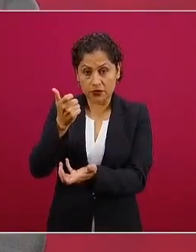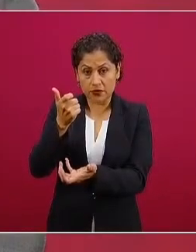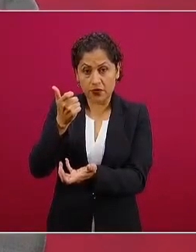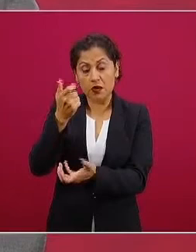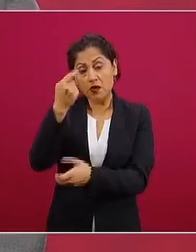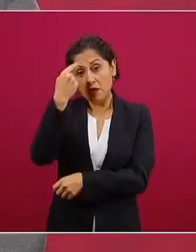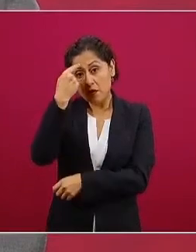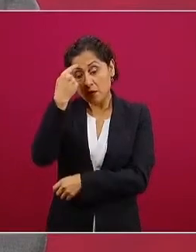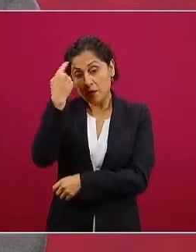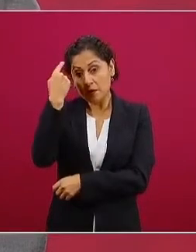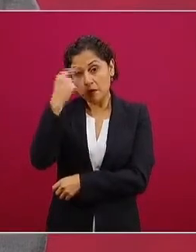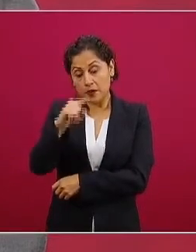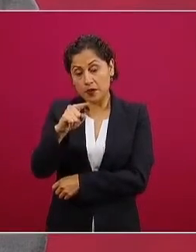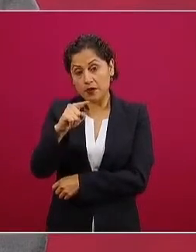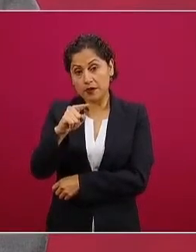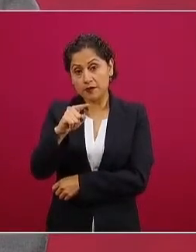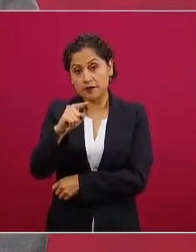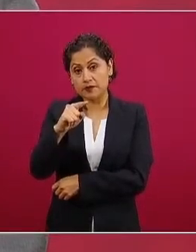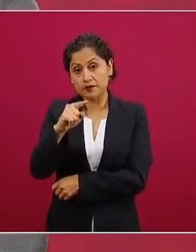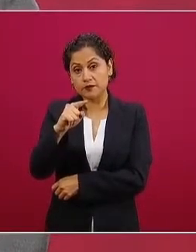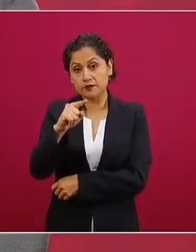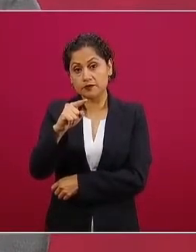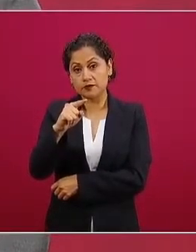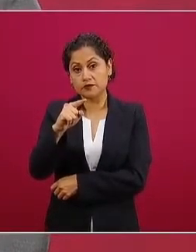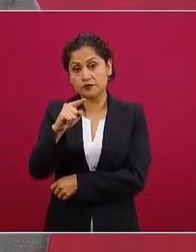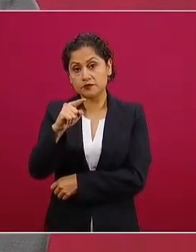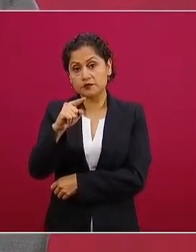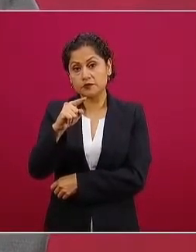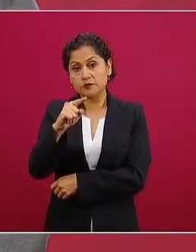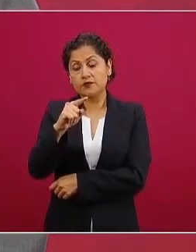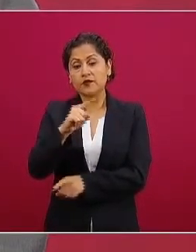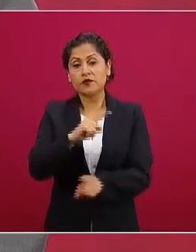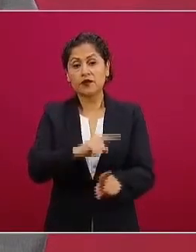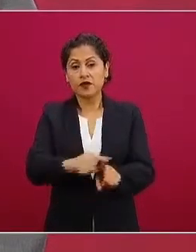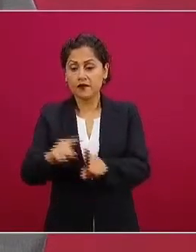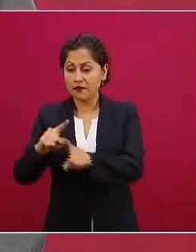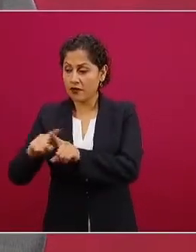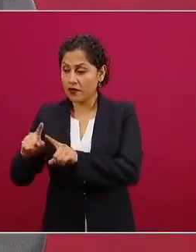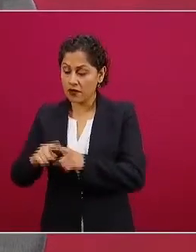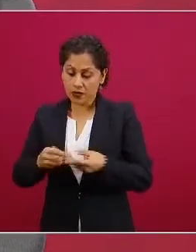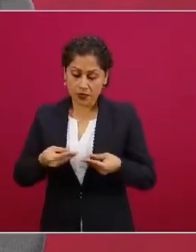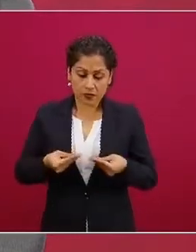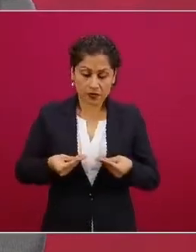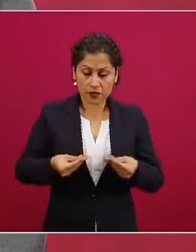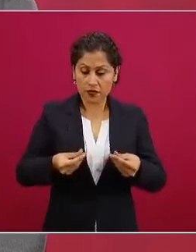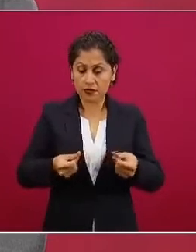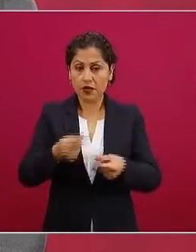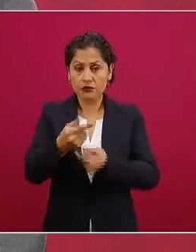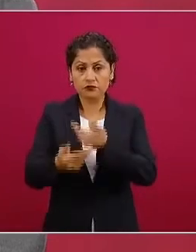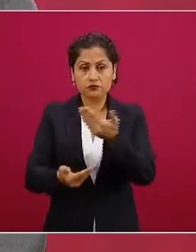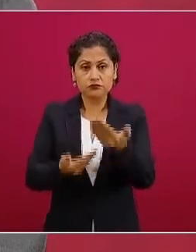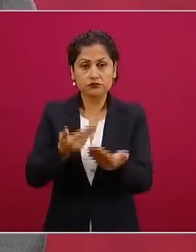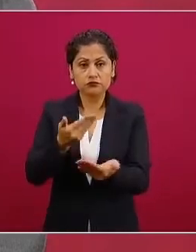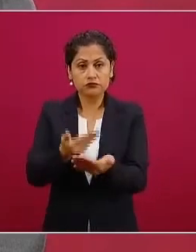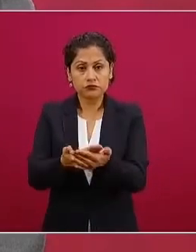de servicios generales y materiales y suministros.